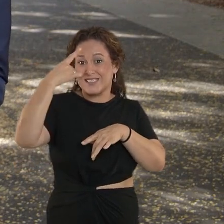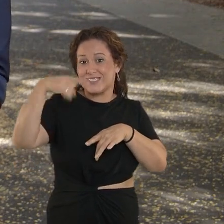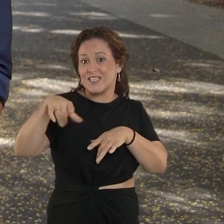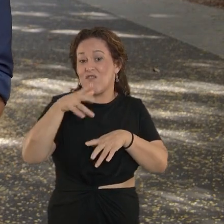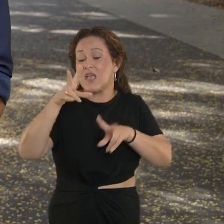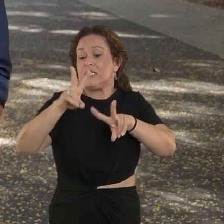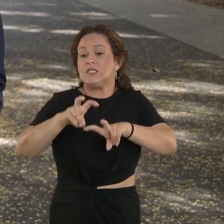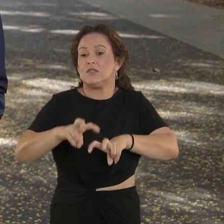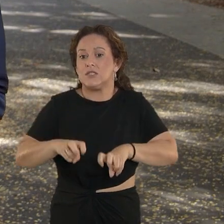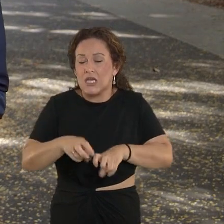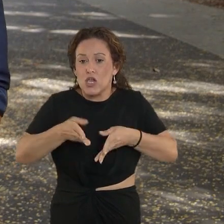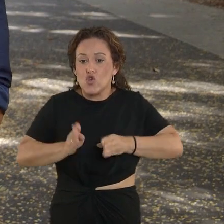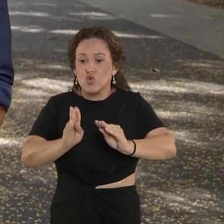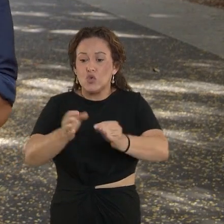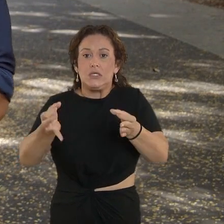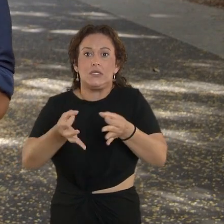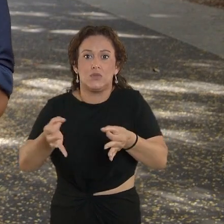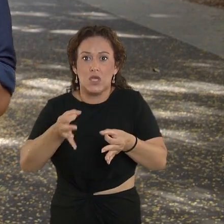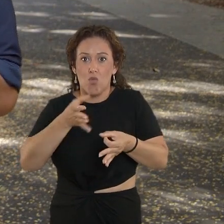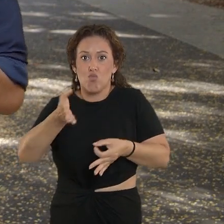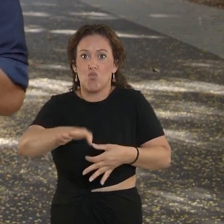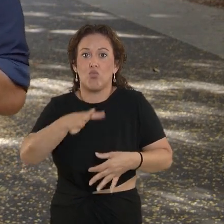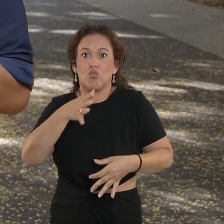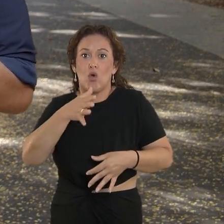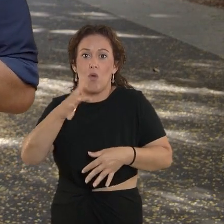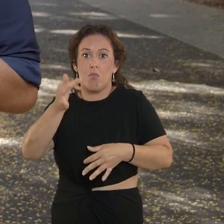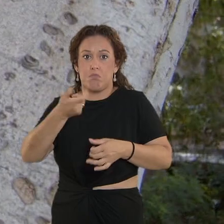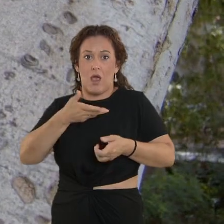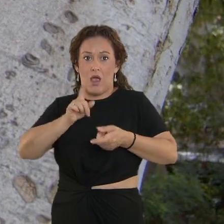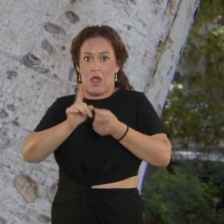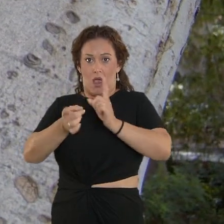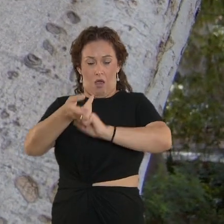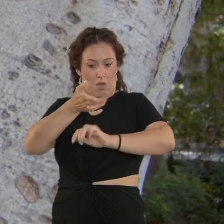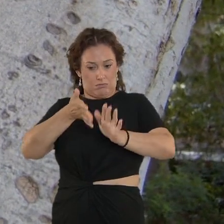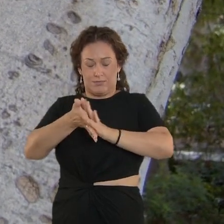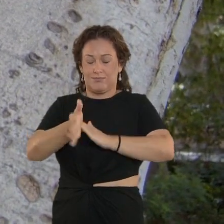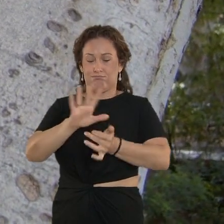le llevará a averiguar lo que ocurrió con su hijo, pero sobre todo le transformarán para siempre.